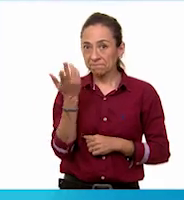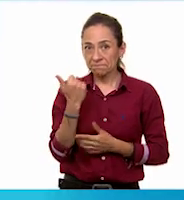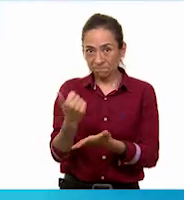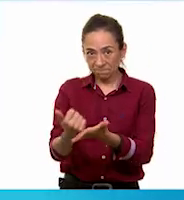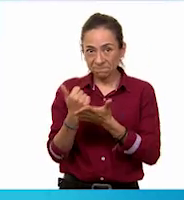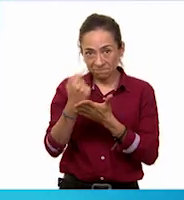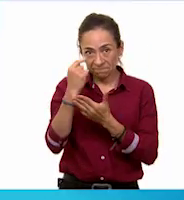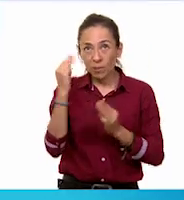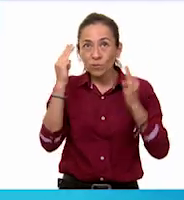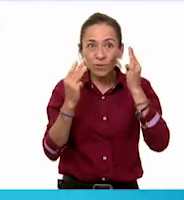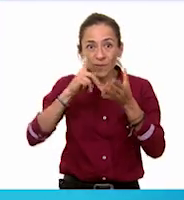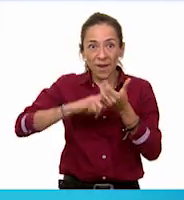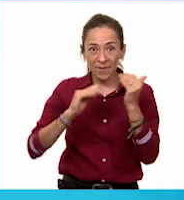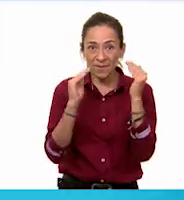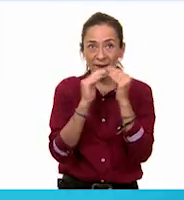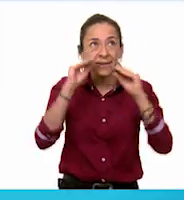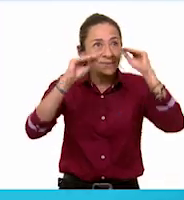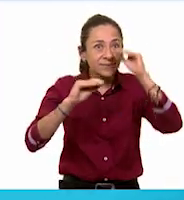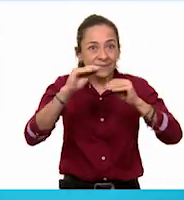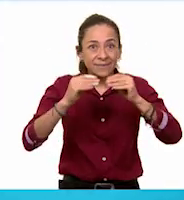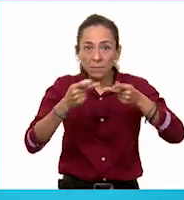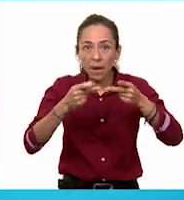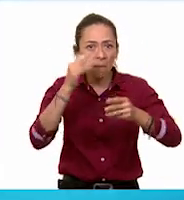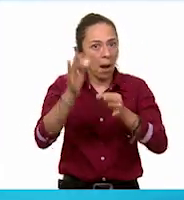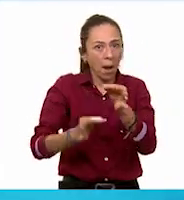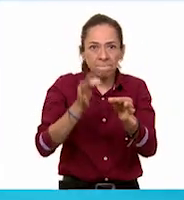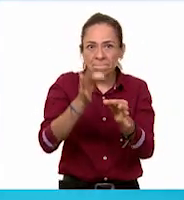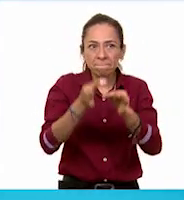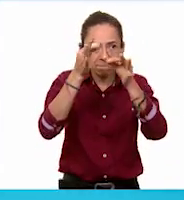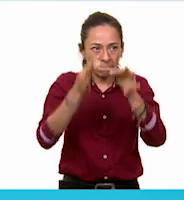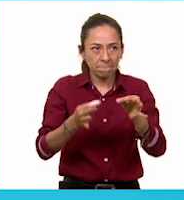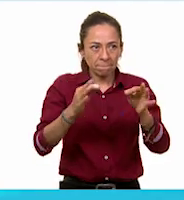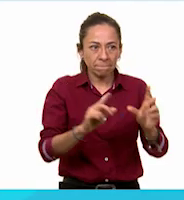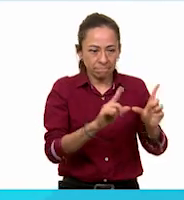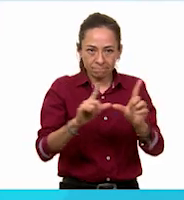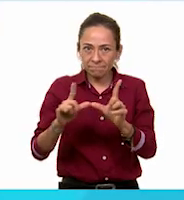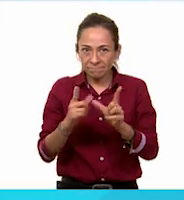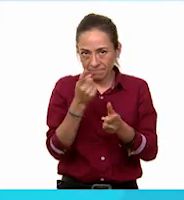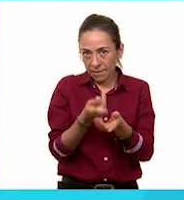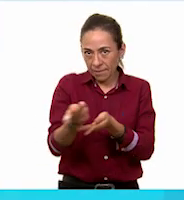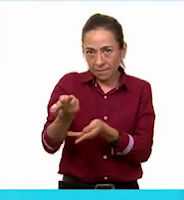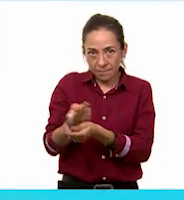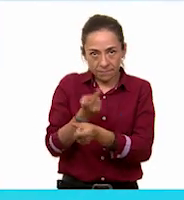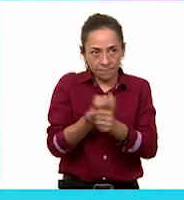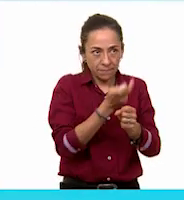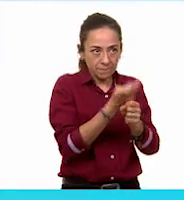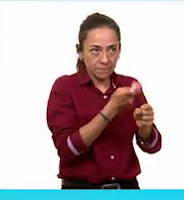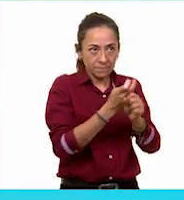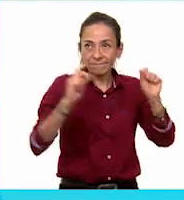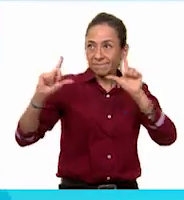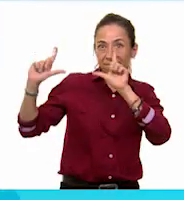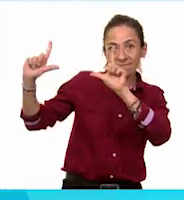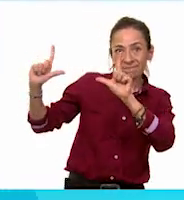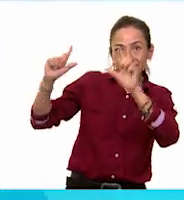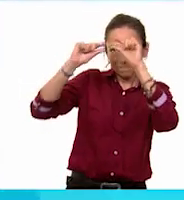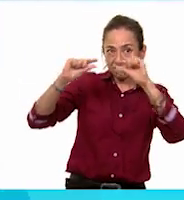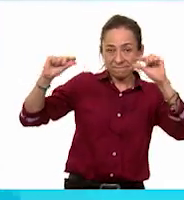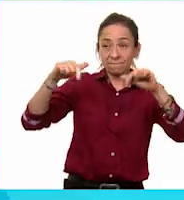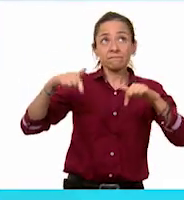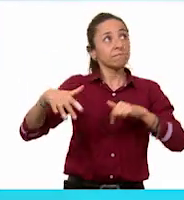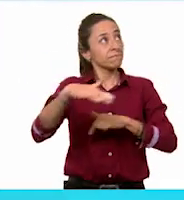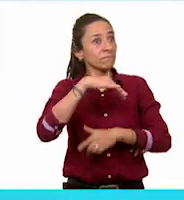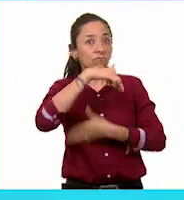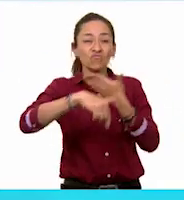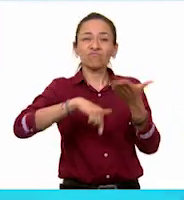en casa. ¡Ya tengo todo listo! Las invitaciones, el cartel y un lugar bien limpiecito y